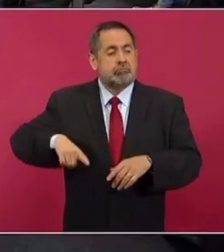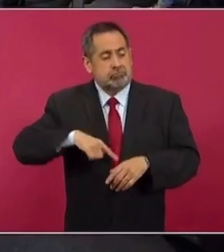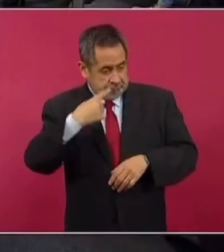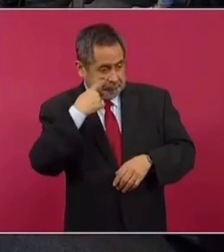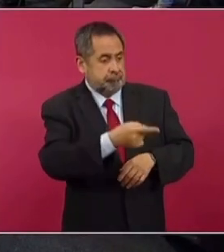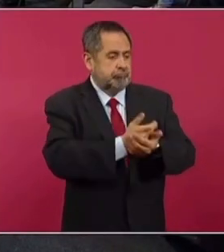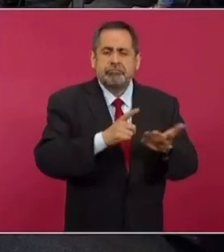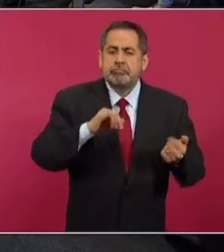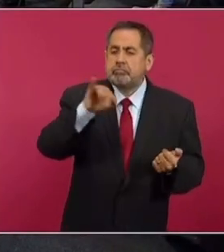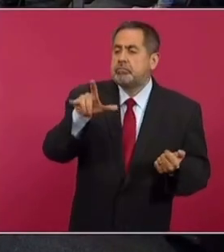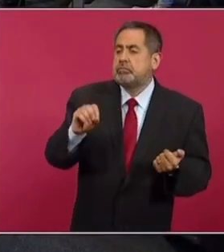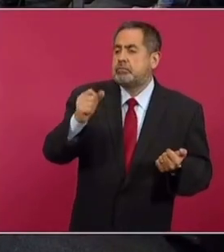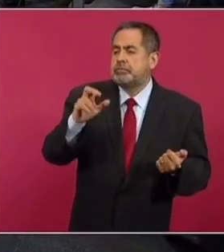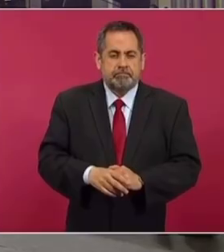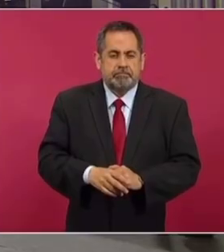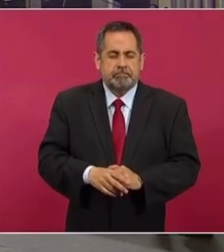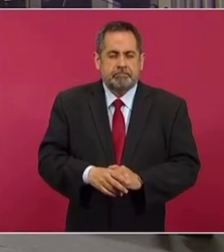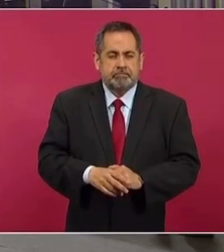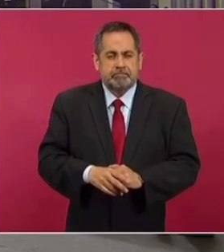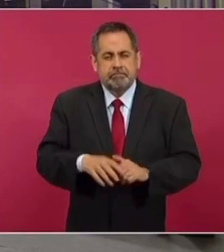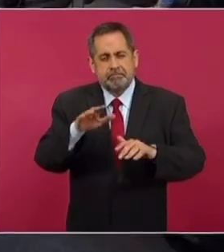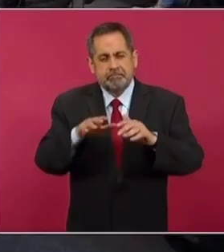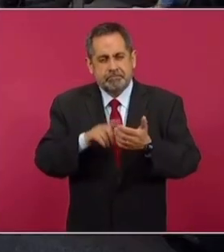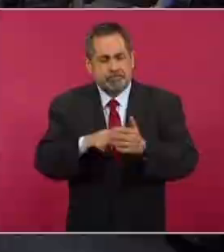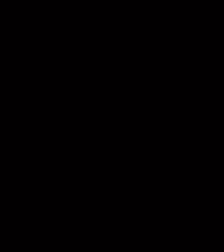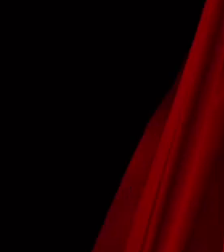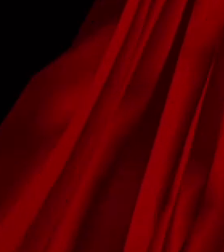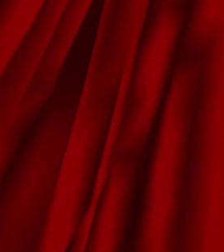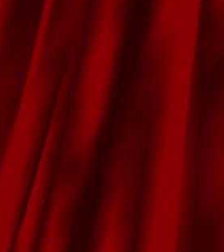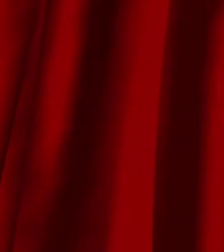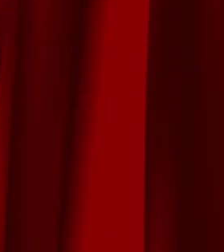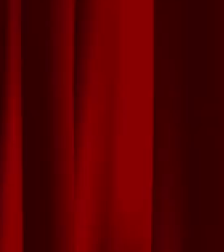Estado porque Julio Scherer se da… Sí, a veces los malaconsejan.